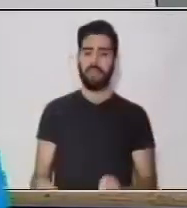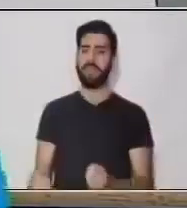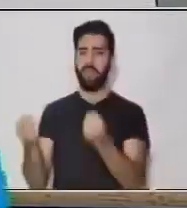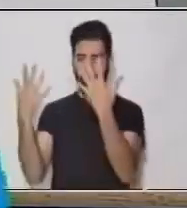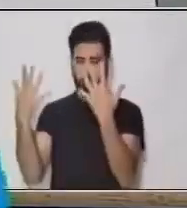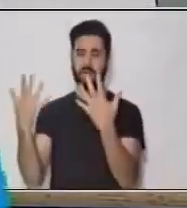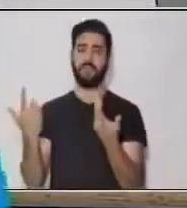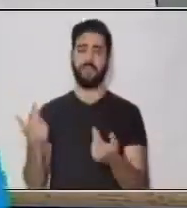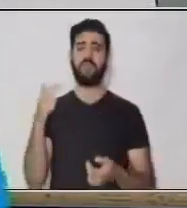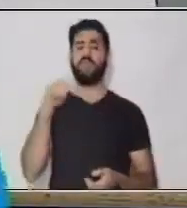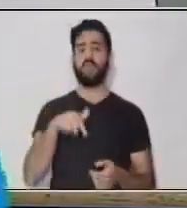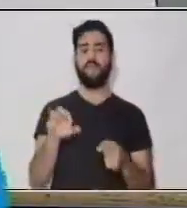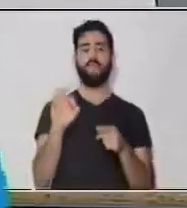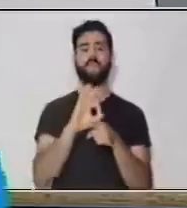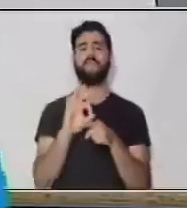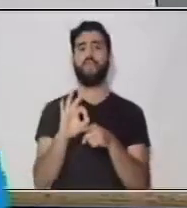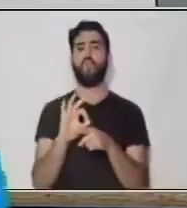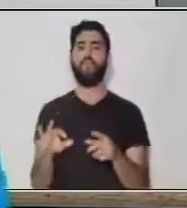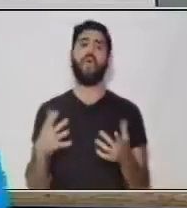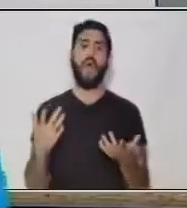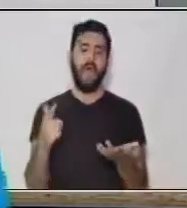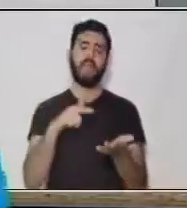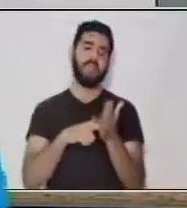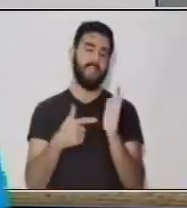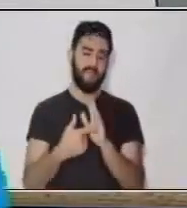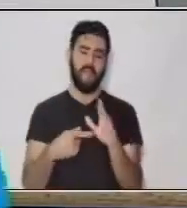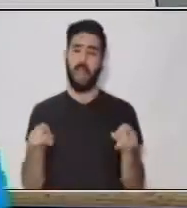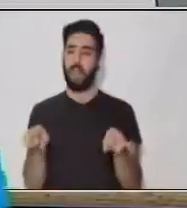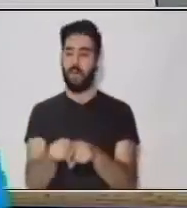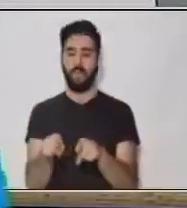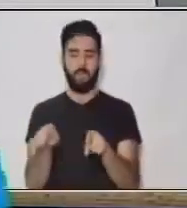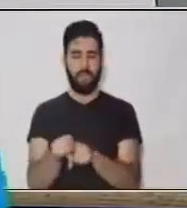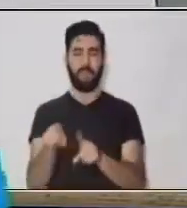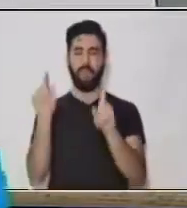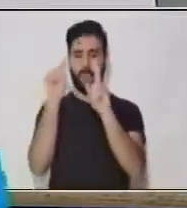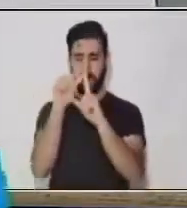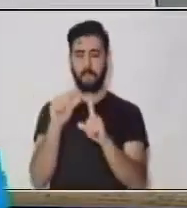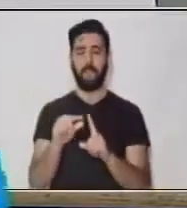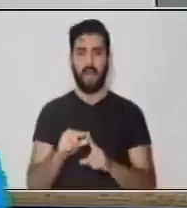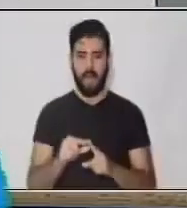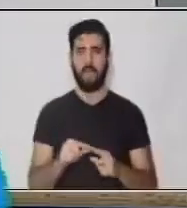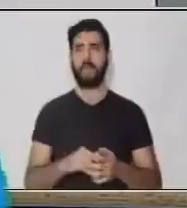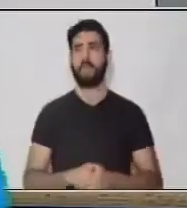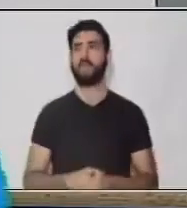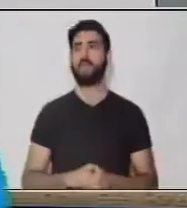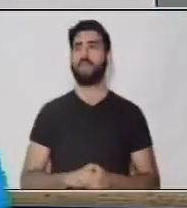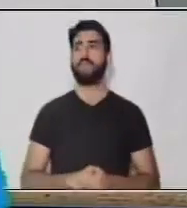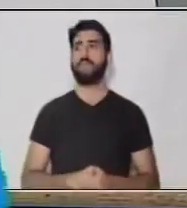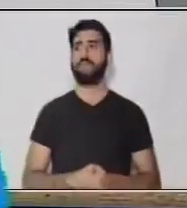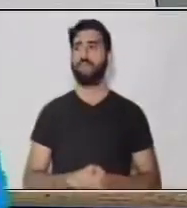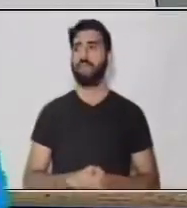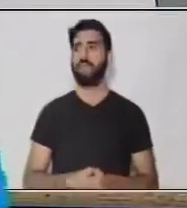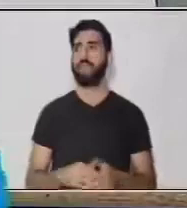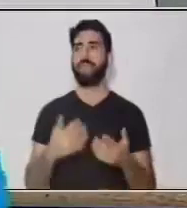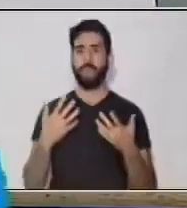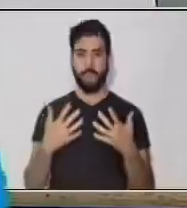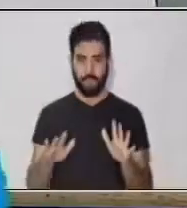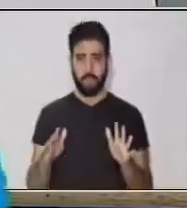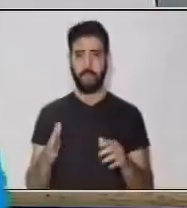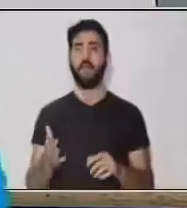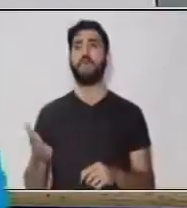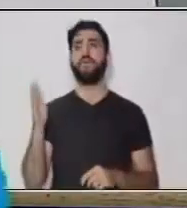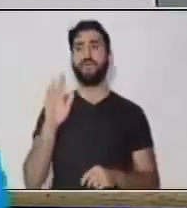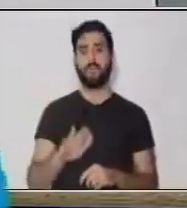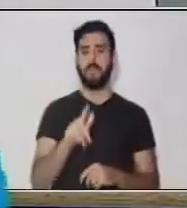la función? Que hablan de lo mismo y tienen un significado. Luego, al niño